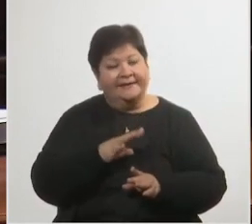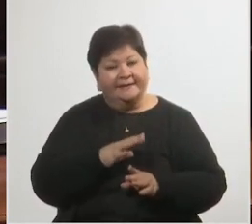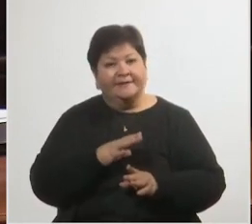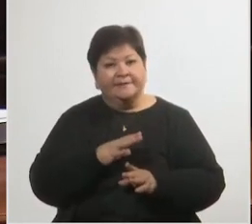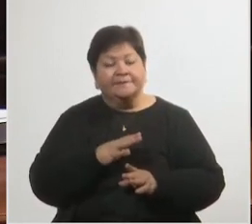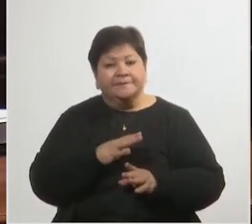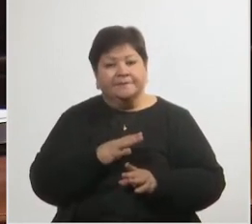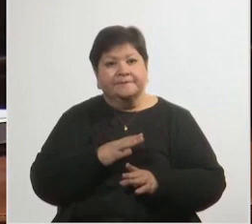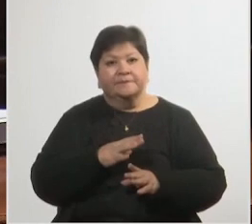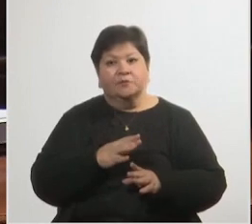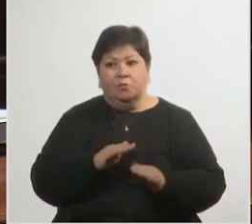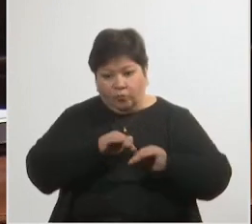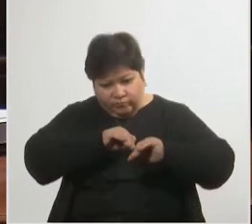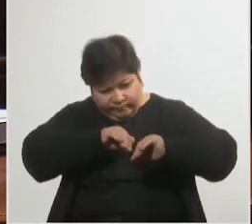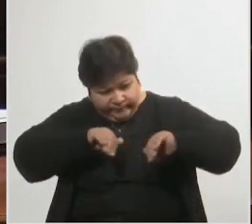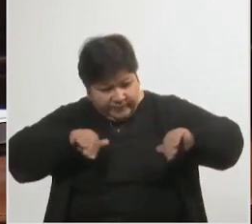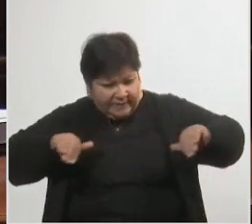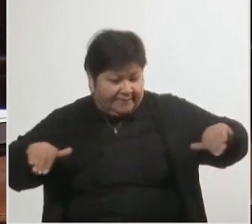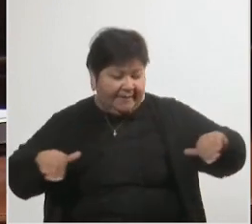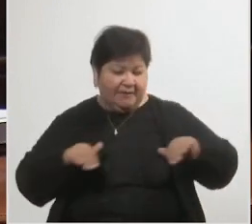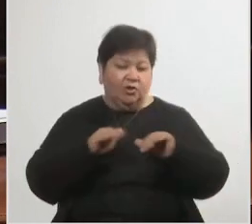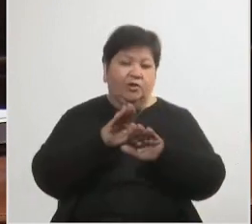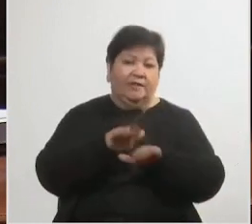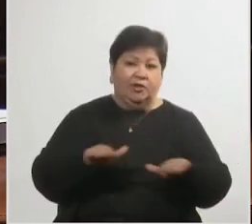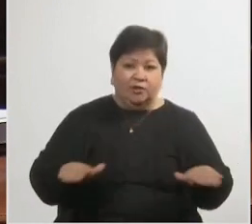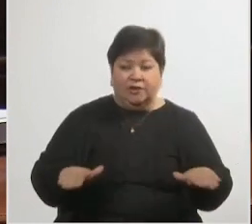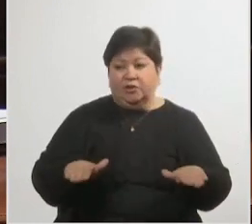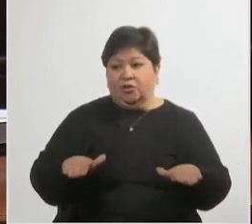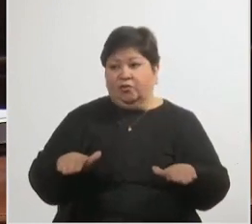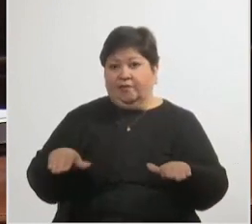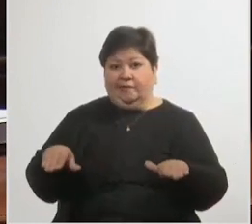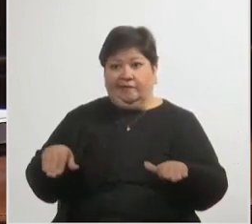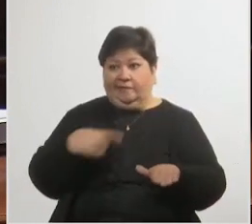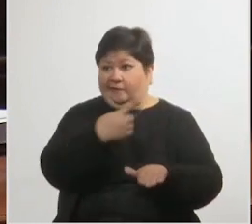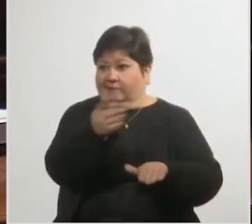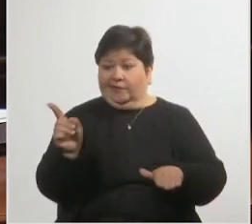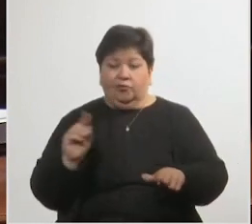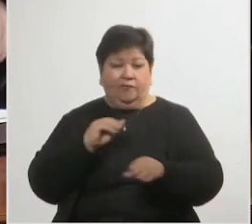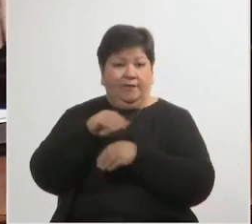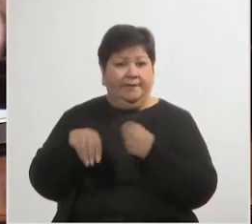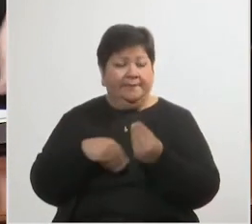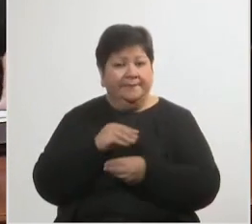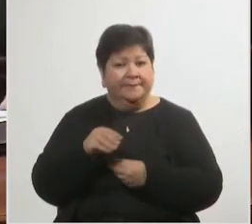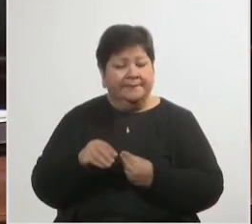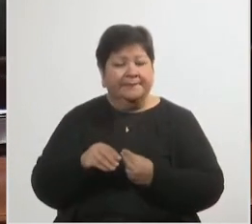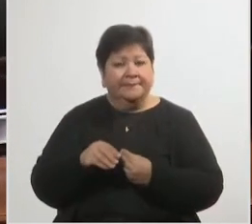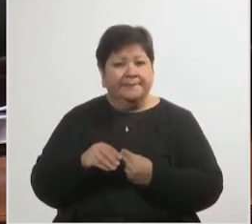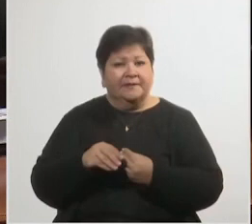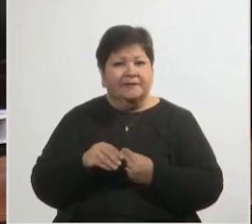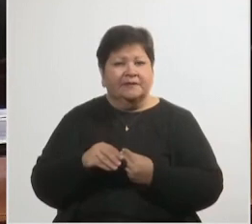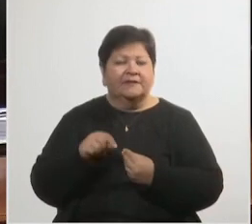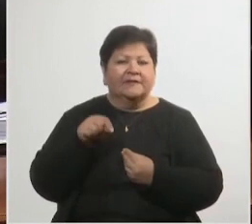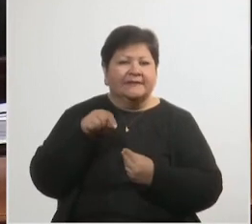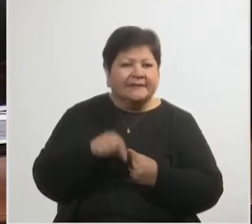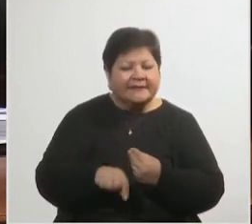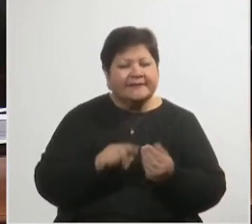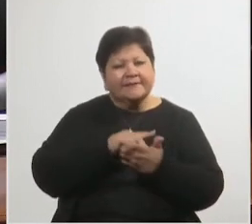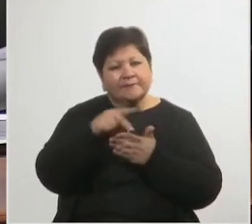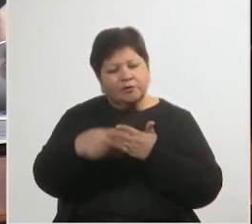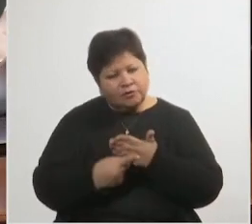niño en cuanto a su relacionamiento con la familia completa. Pensamos que en el fondo de esto es un paso más